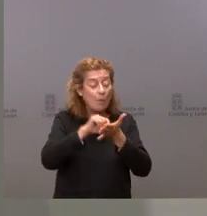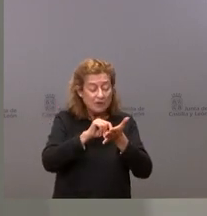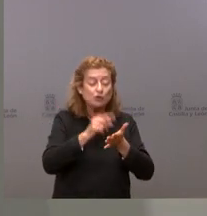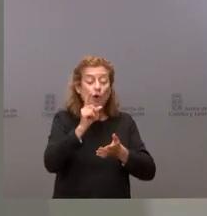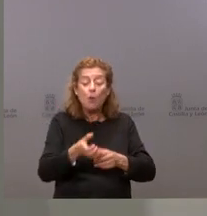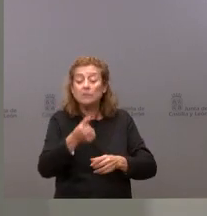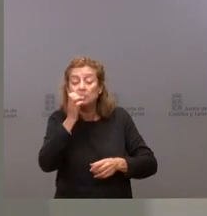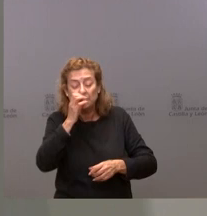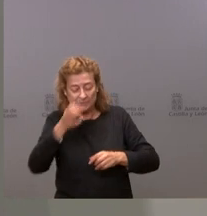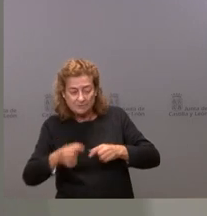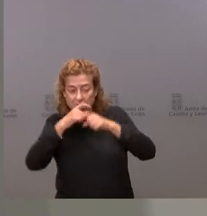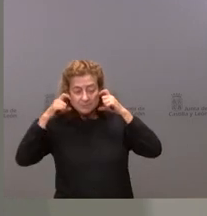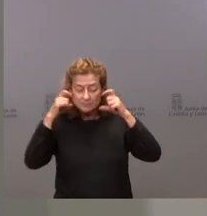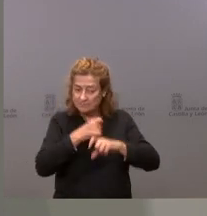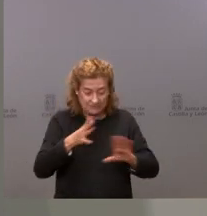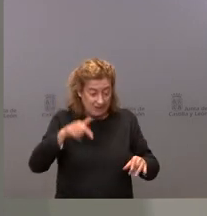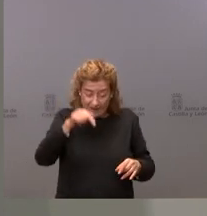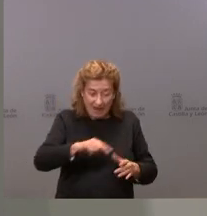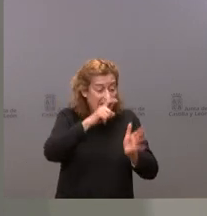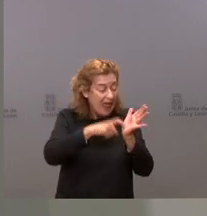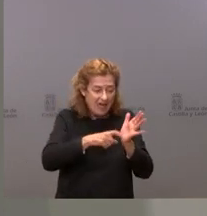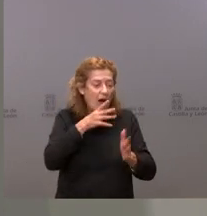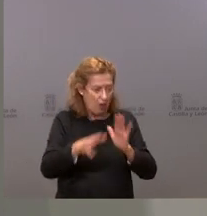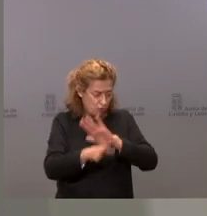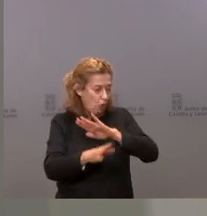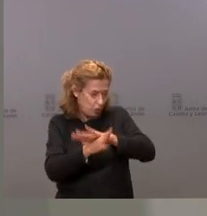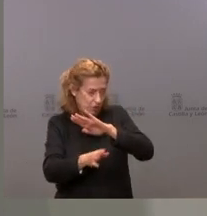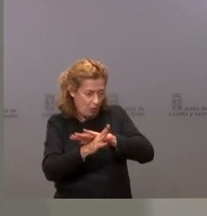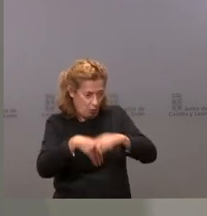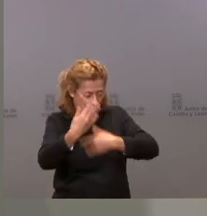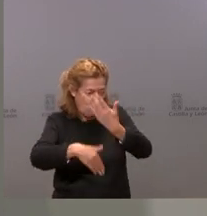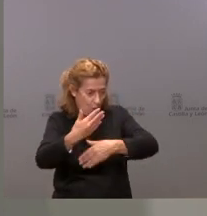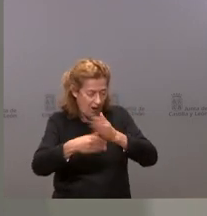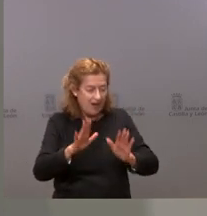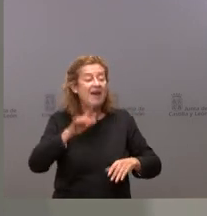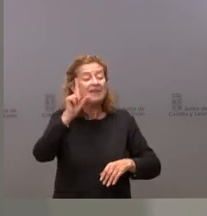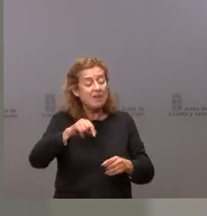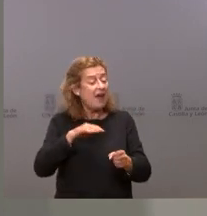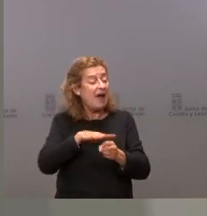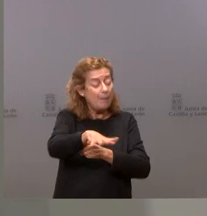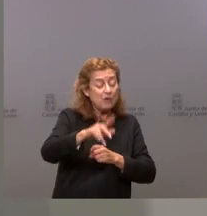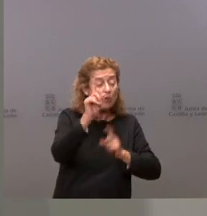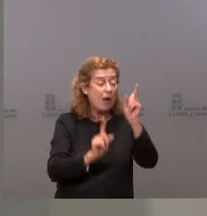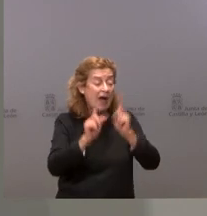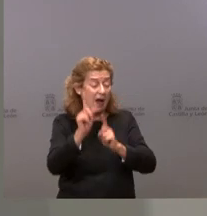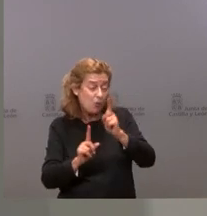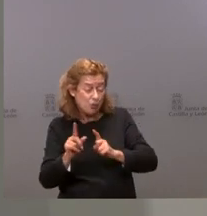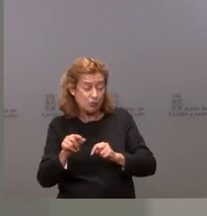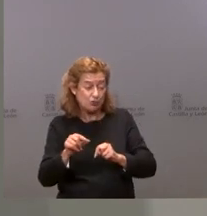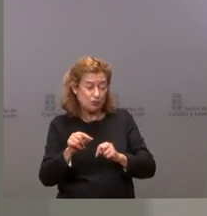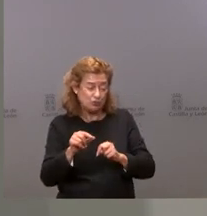tanto esta es una regulación que sigue plenamente vigente y también en el ámbito en el que algunos de estos,